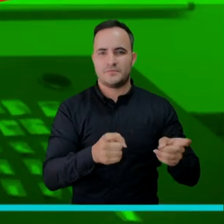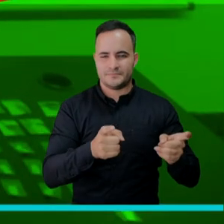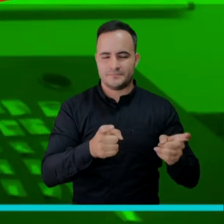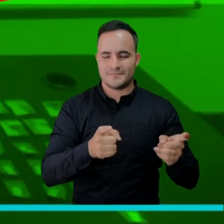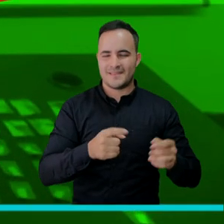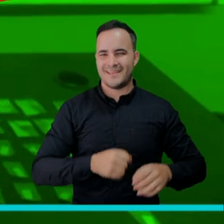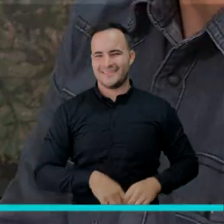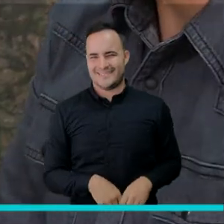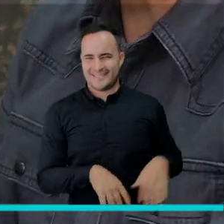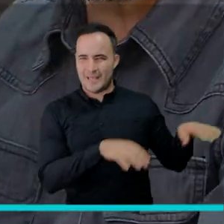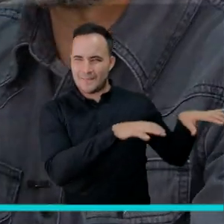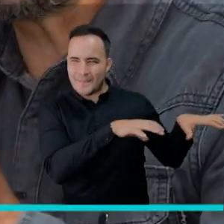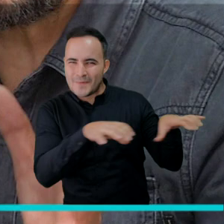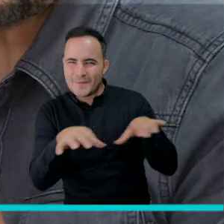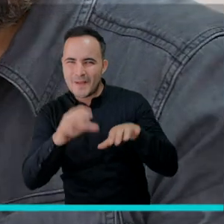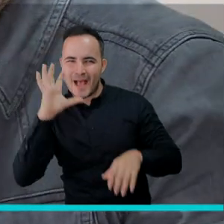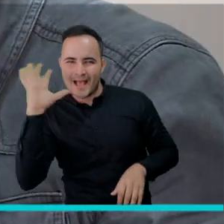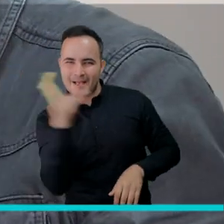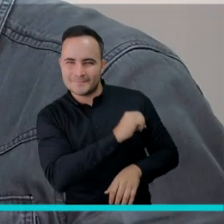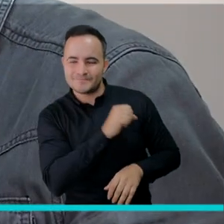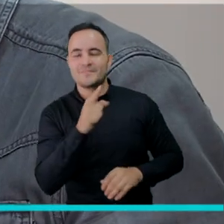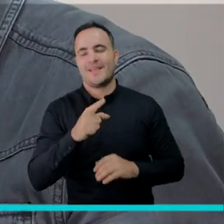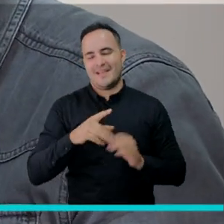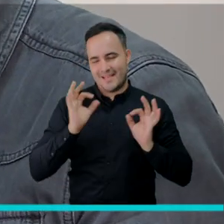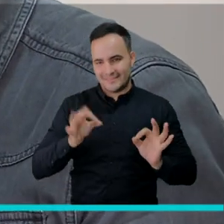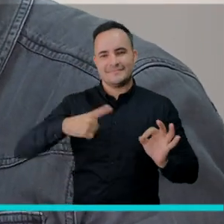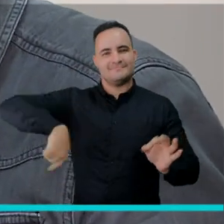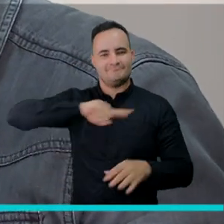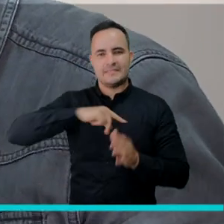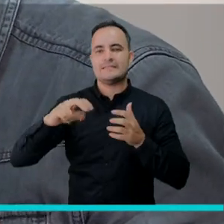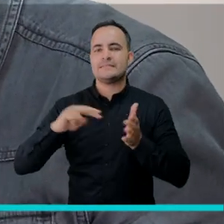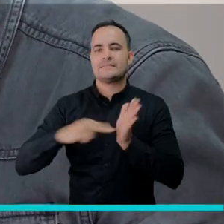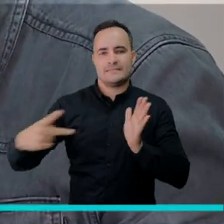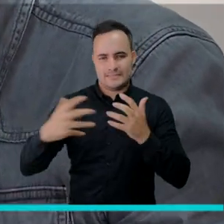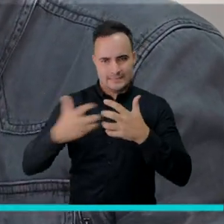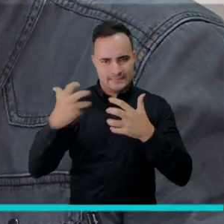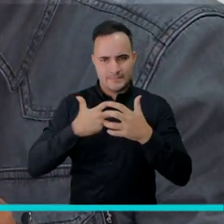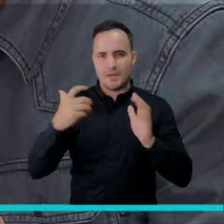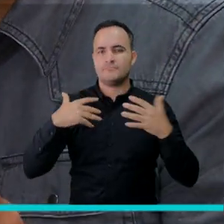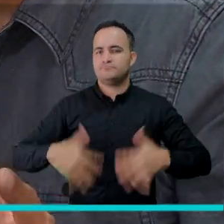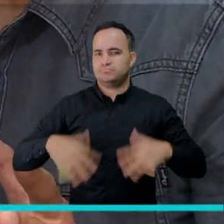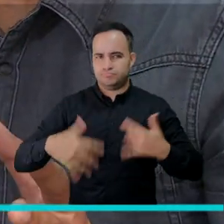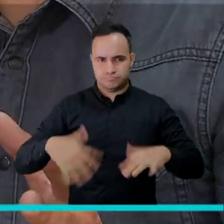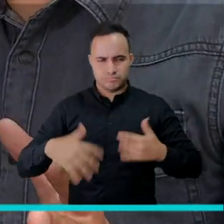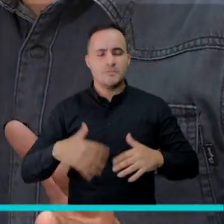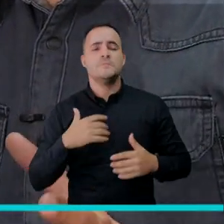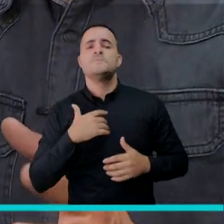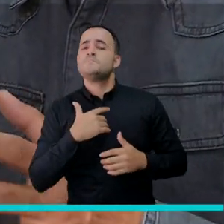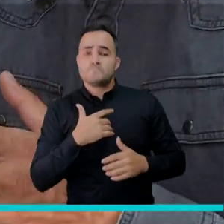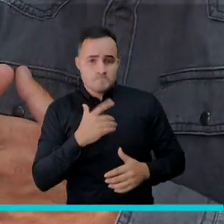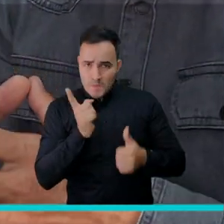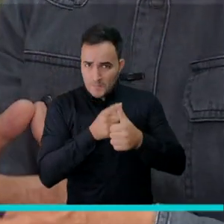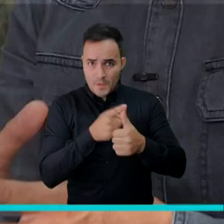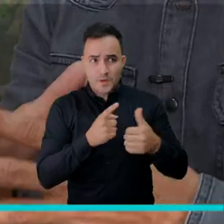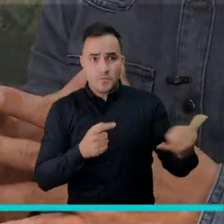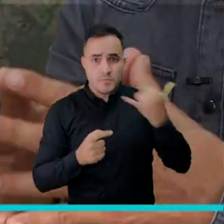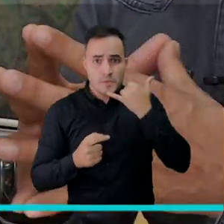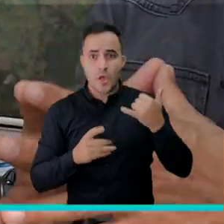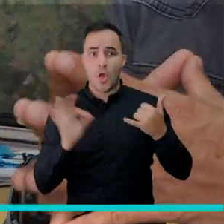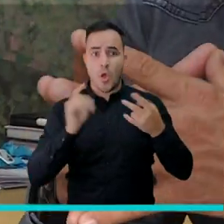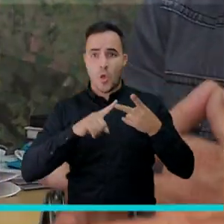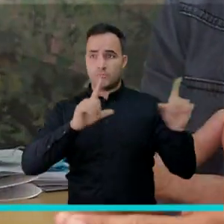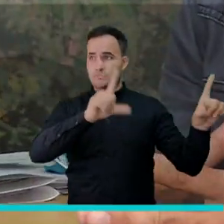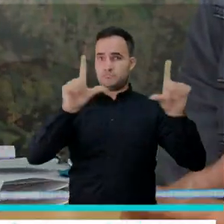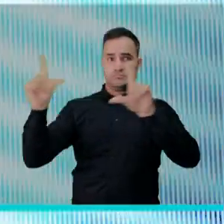logrando su captura en la... Así funciona todo el sistema de tecnología cuando hacen llamadas o cuando los visualizadores observan una